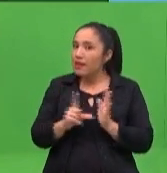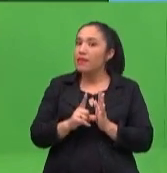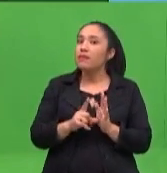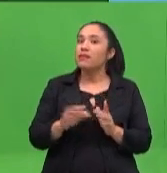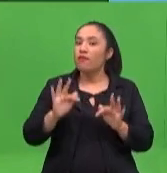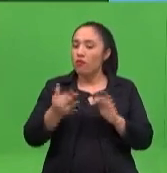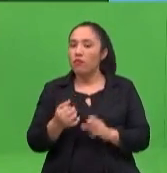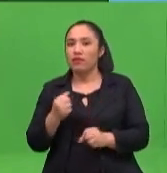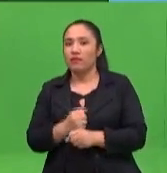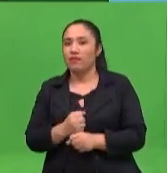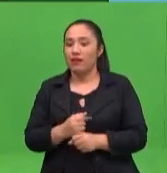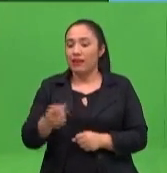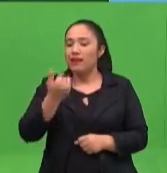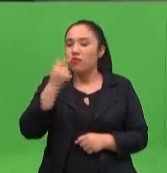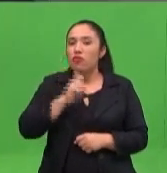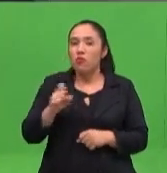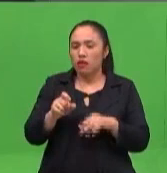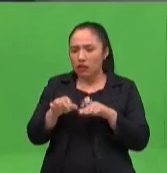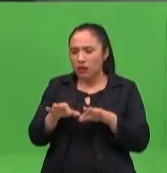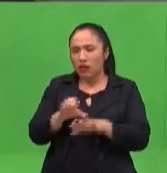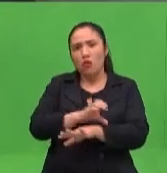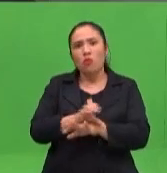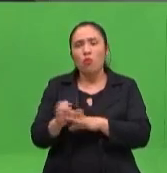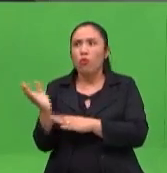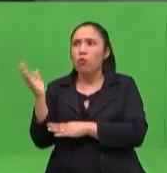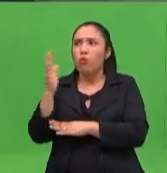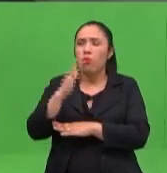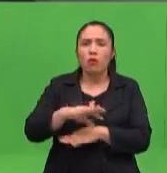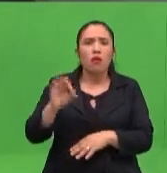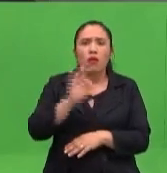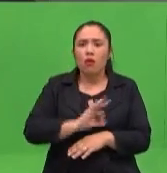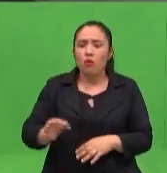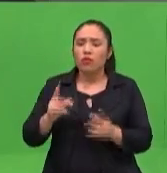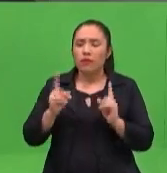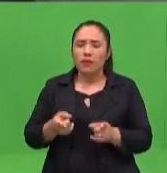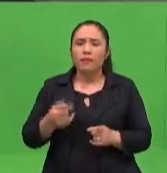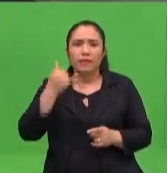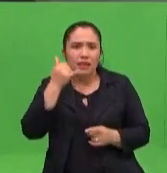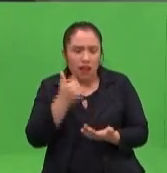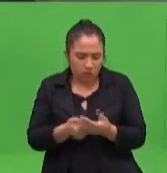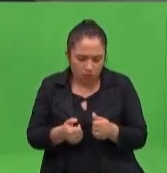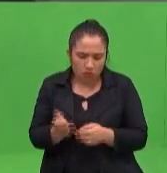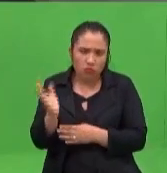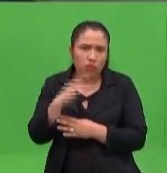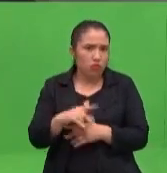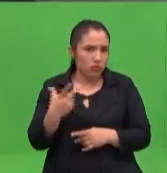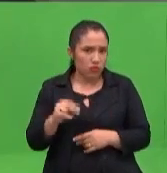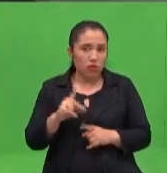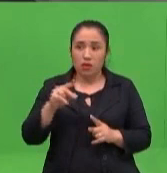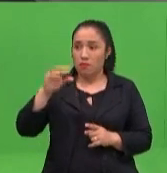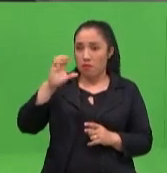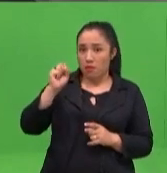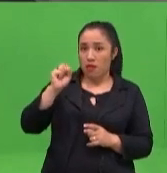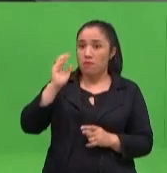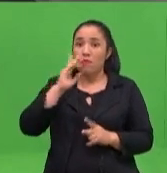con la computadora, con el teléfono. Entonces, ahí de vuelta somos los padres los que tenemos que establecer esos horarios, ¿verdad? Y no